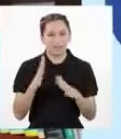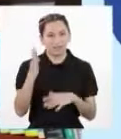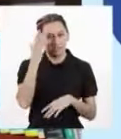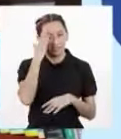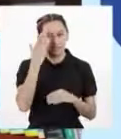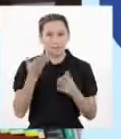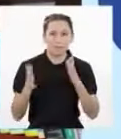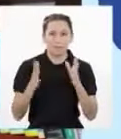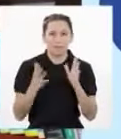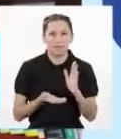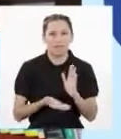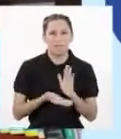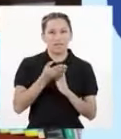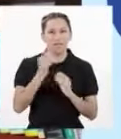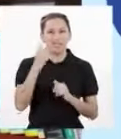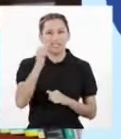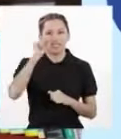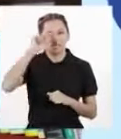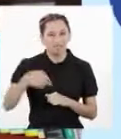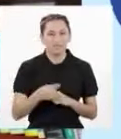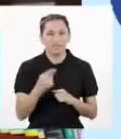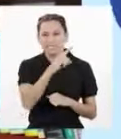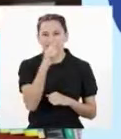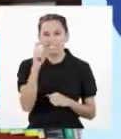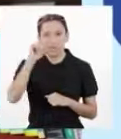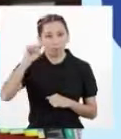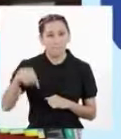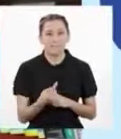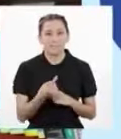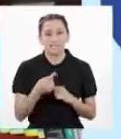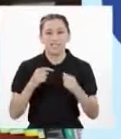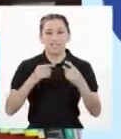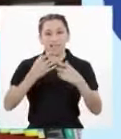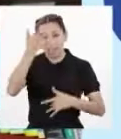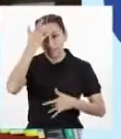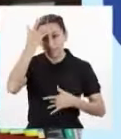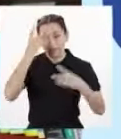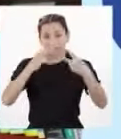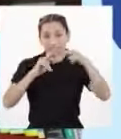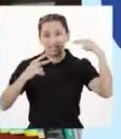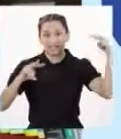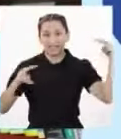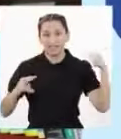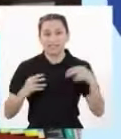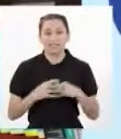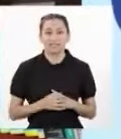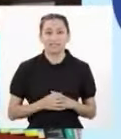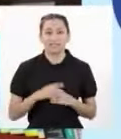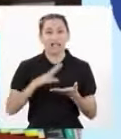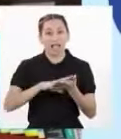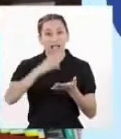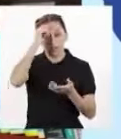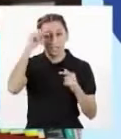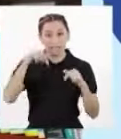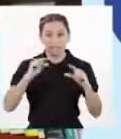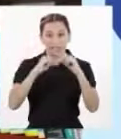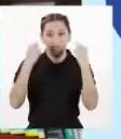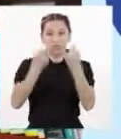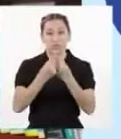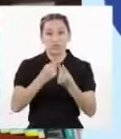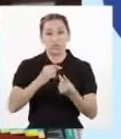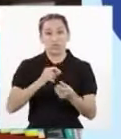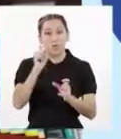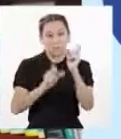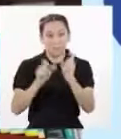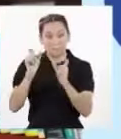más de 10.000 y hasta 100.000 diferentes enfermedades genéticas Por lo cual es importante atender a este grupo de pacientes